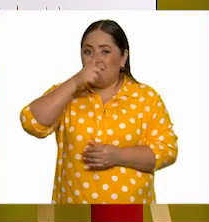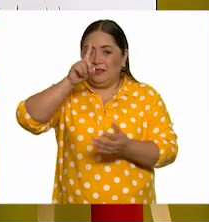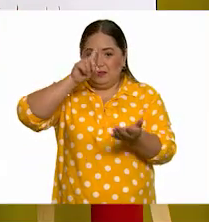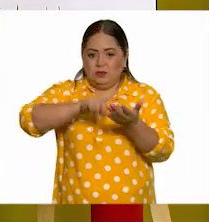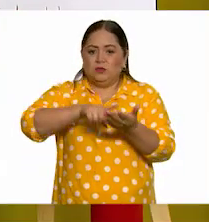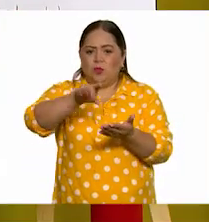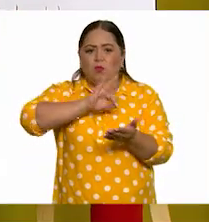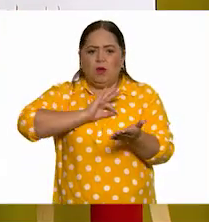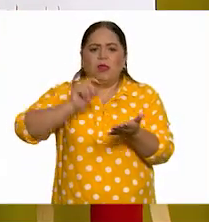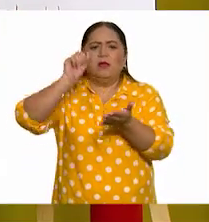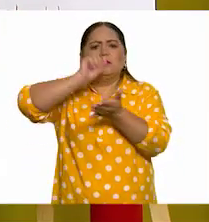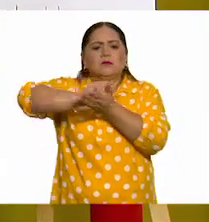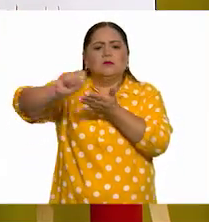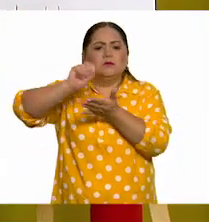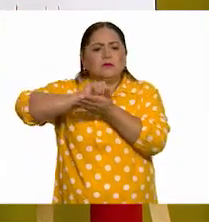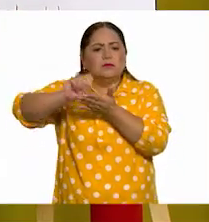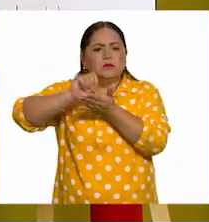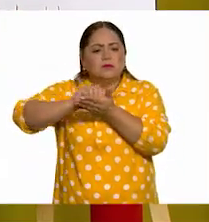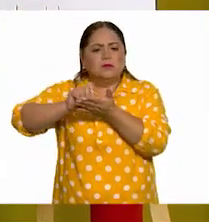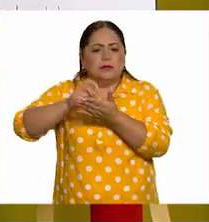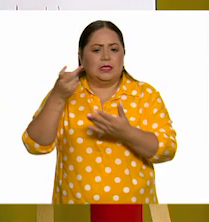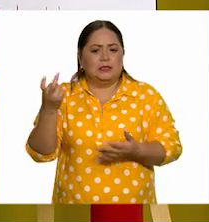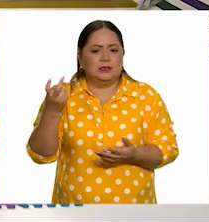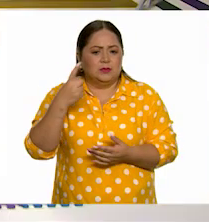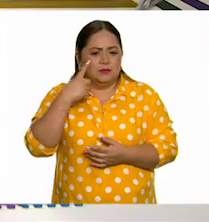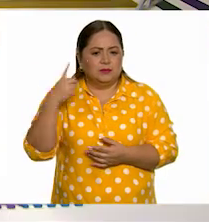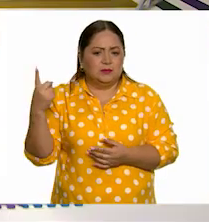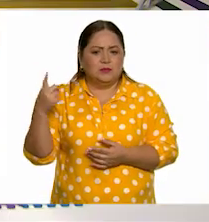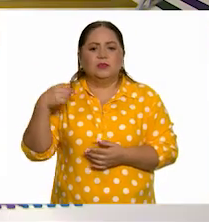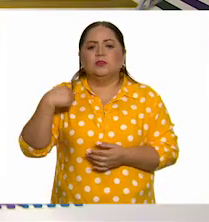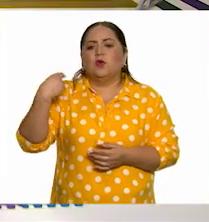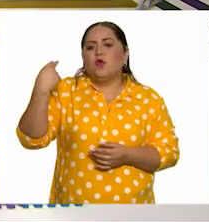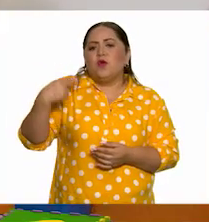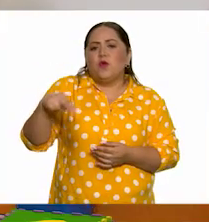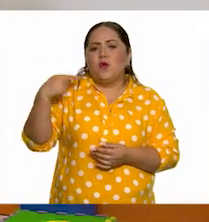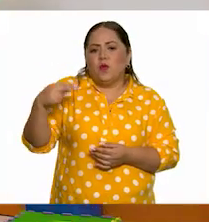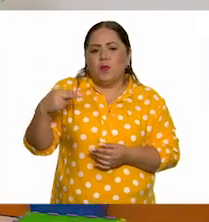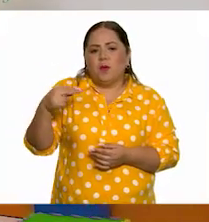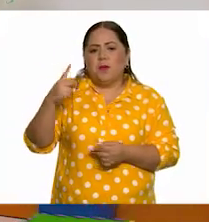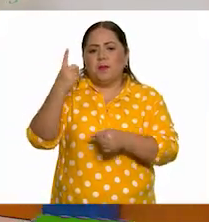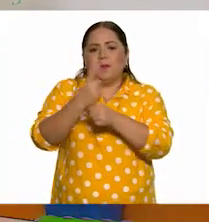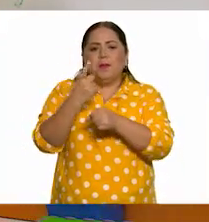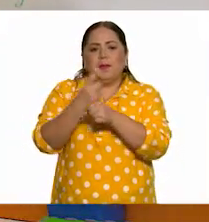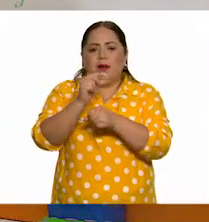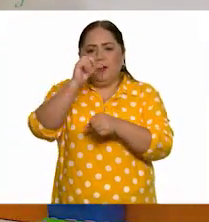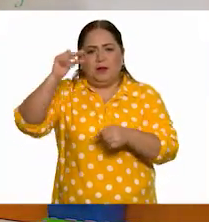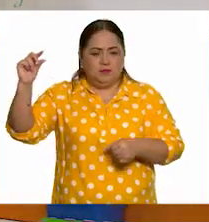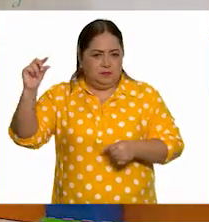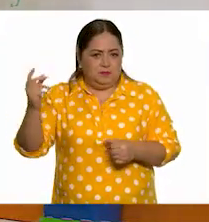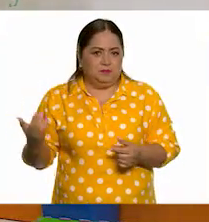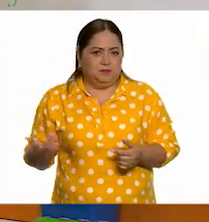pueden anotar esto. Lo de su nombre en la primer parte.